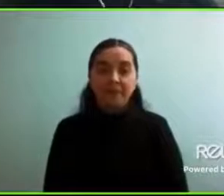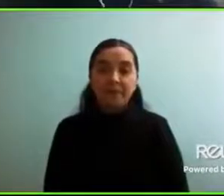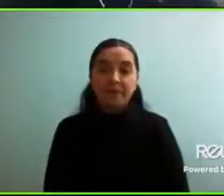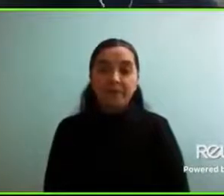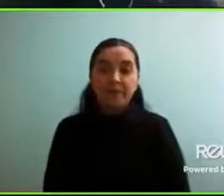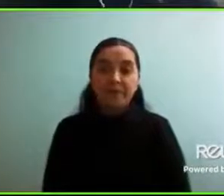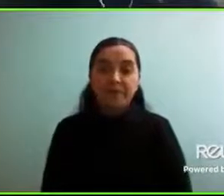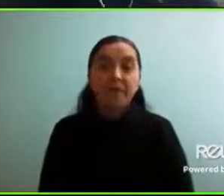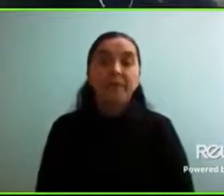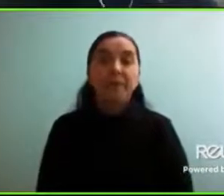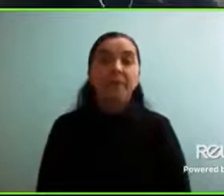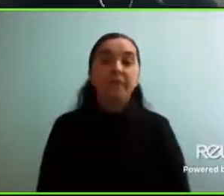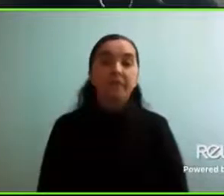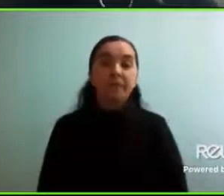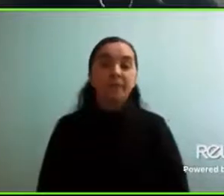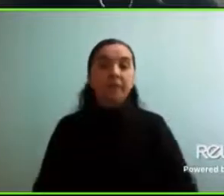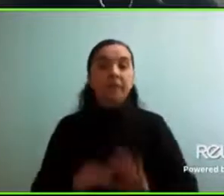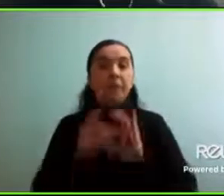Muchas gracias, Paula.